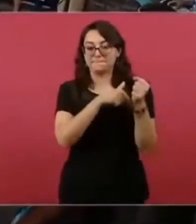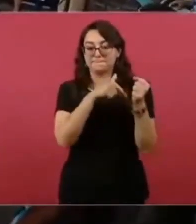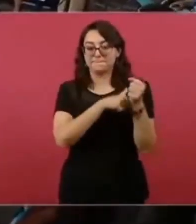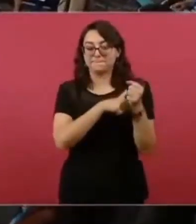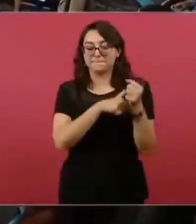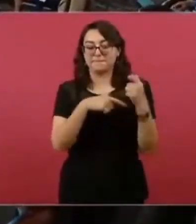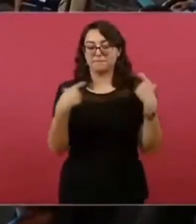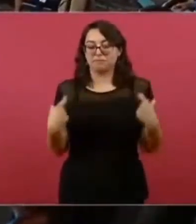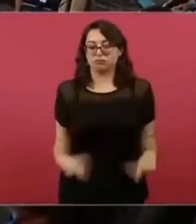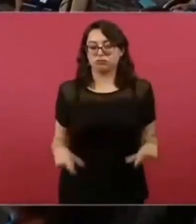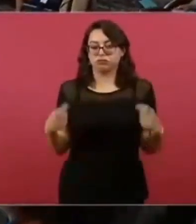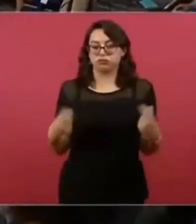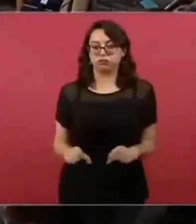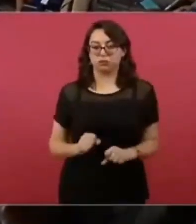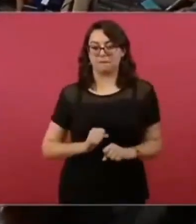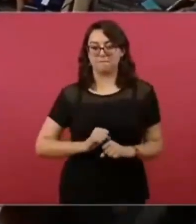influencia.